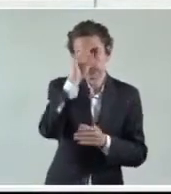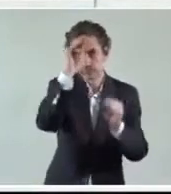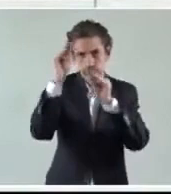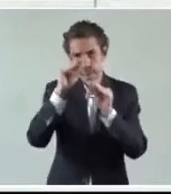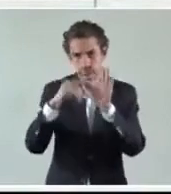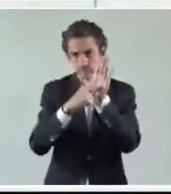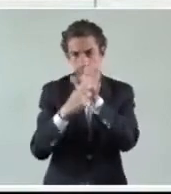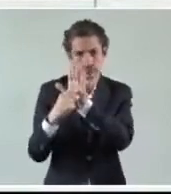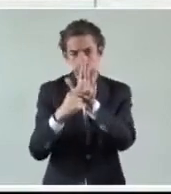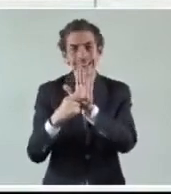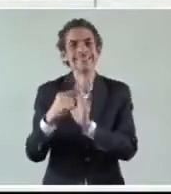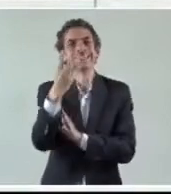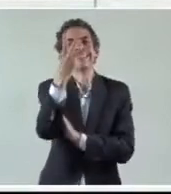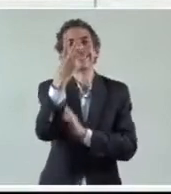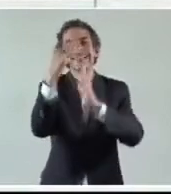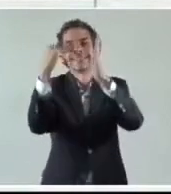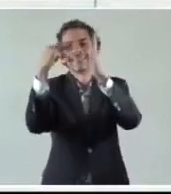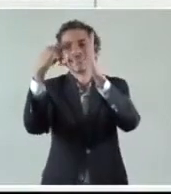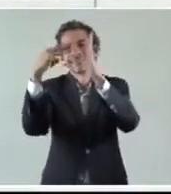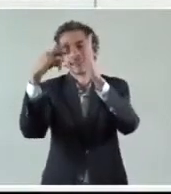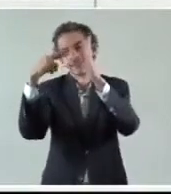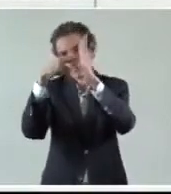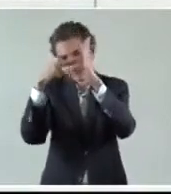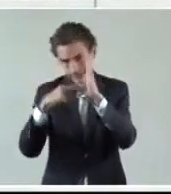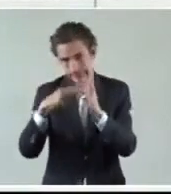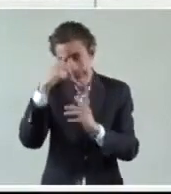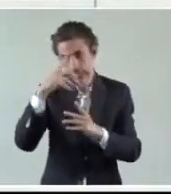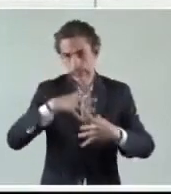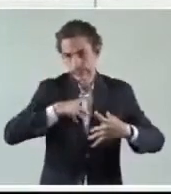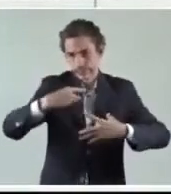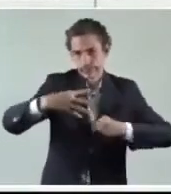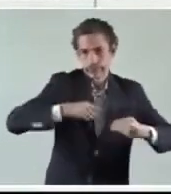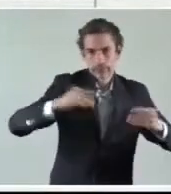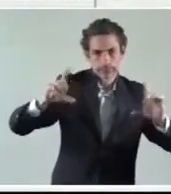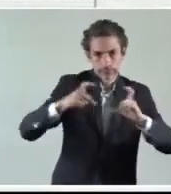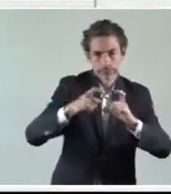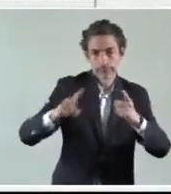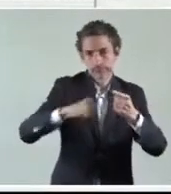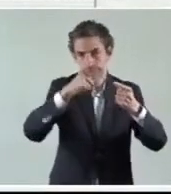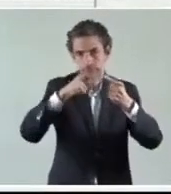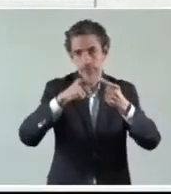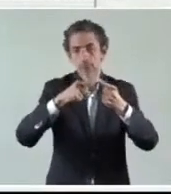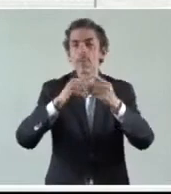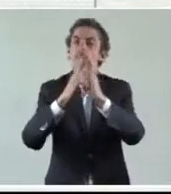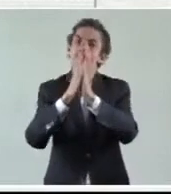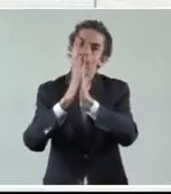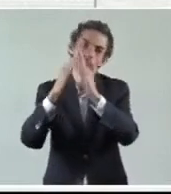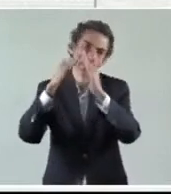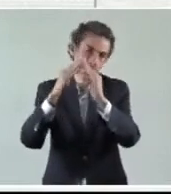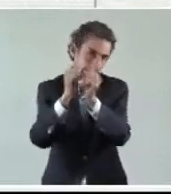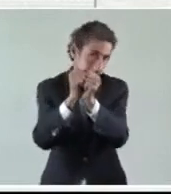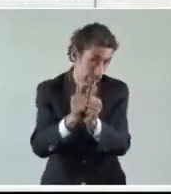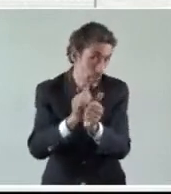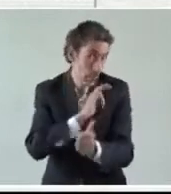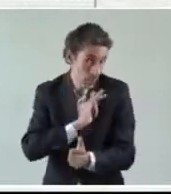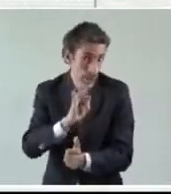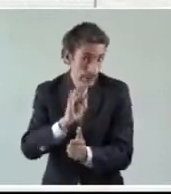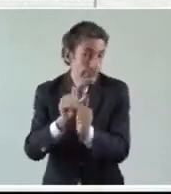Son las tres reglas para seguir disminuyendo contagios. Una, si puedes seguir quedándote en casa, hazlo.